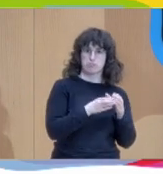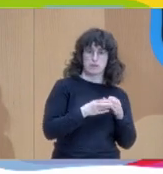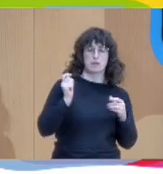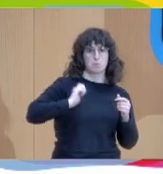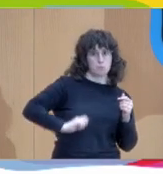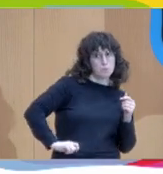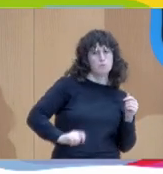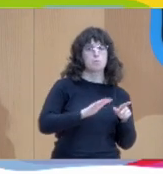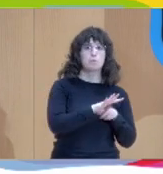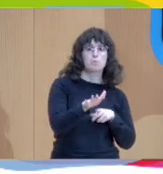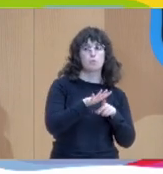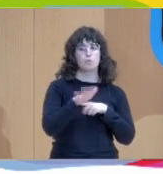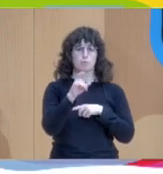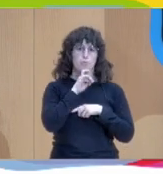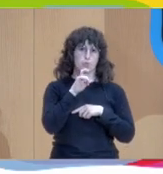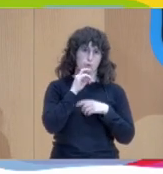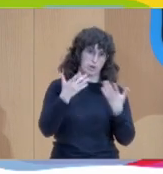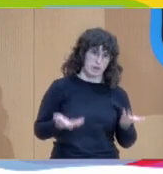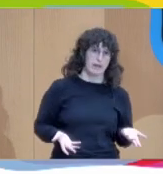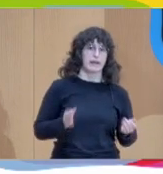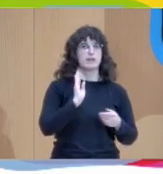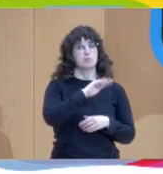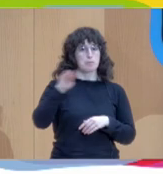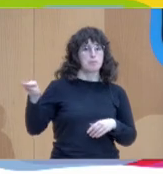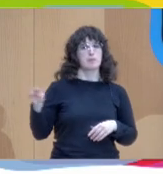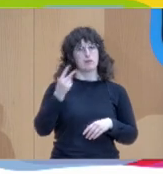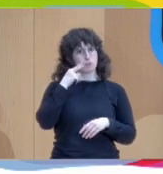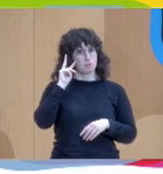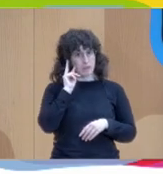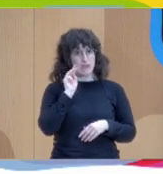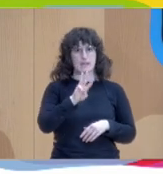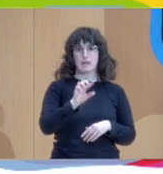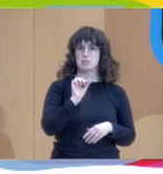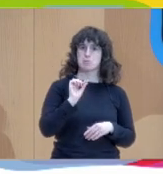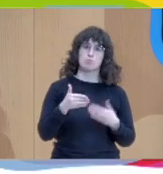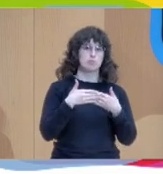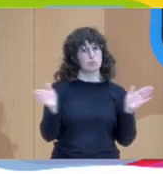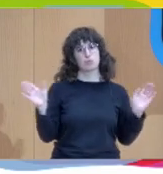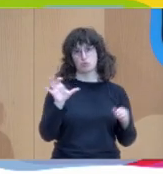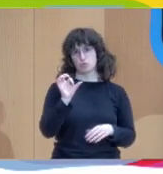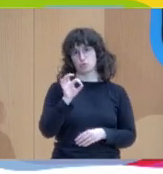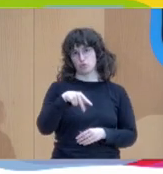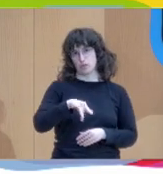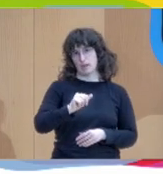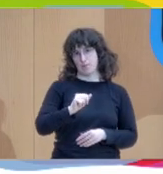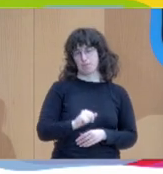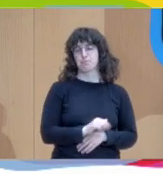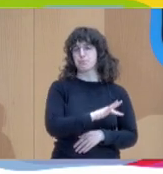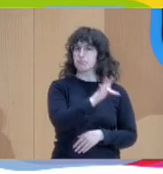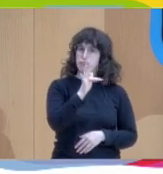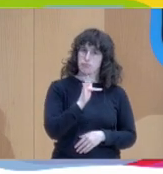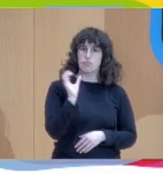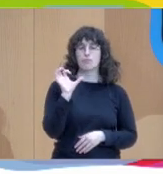la oportunidad de conocer su experiencia. Tres minutos. Sonia, arrancas. Gracias. Yo, en primer lugar, quería